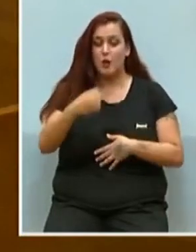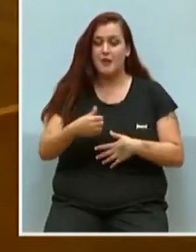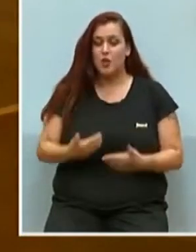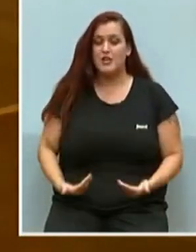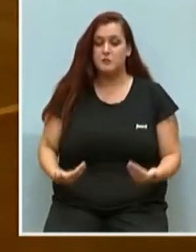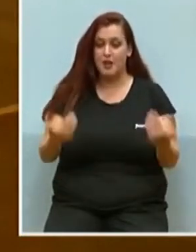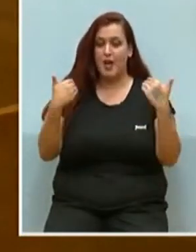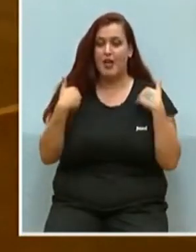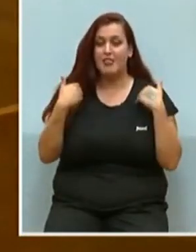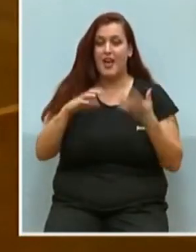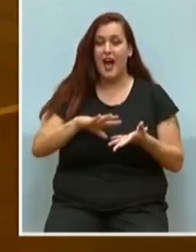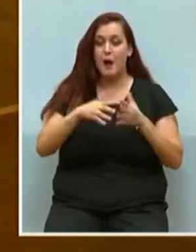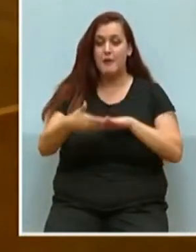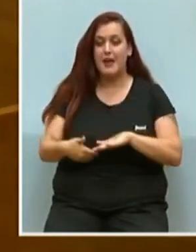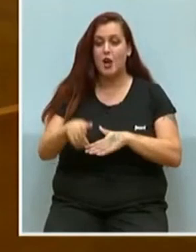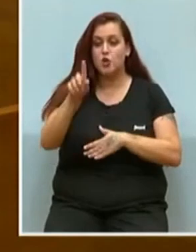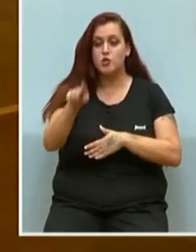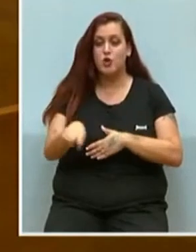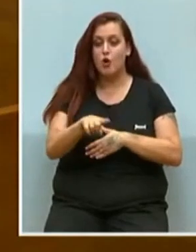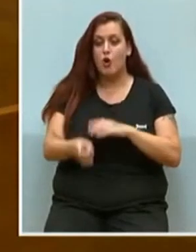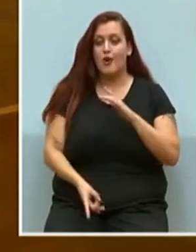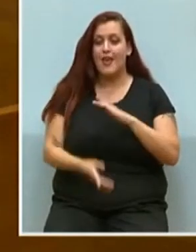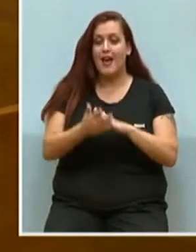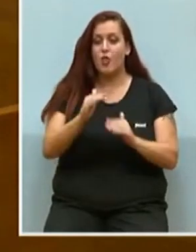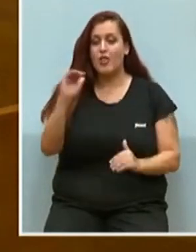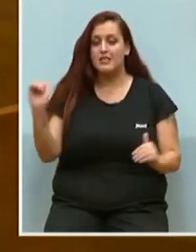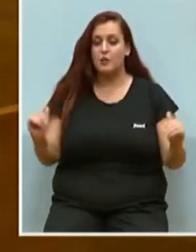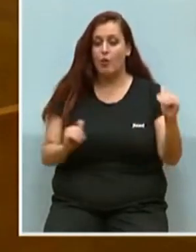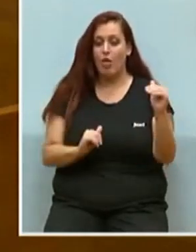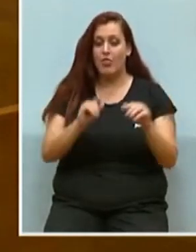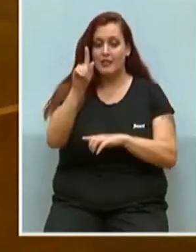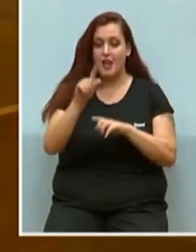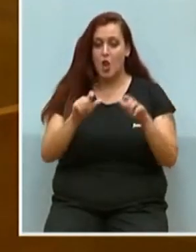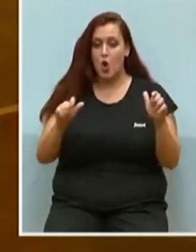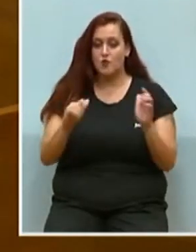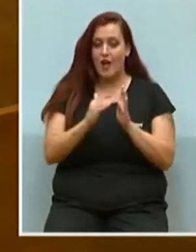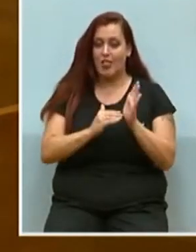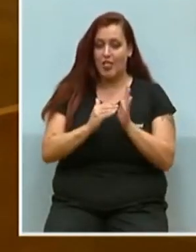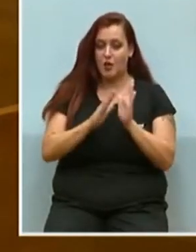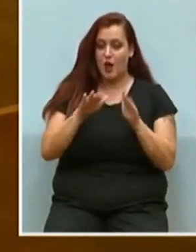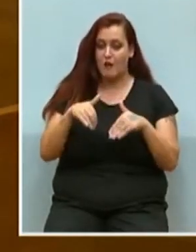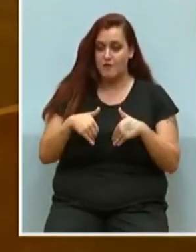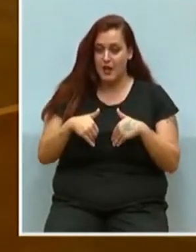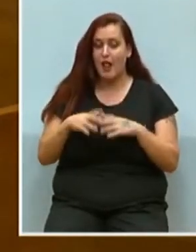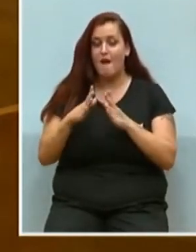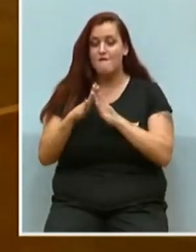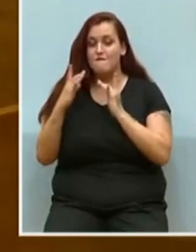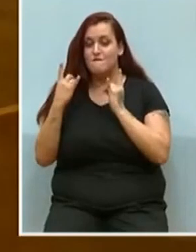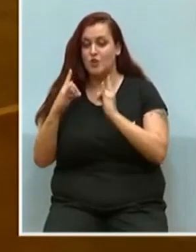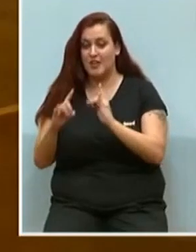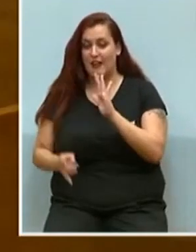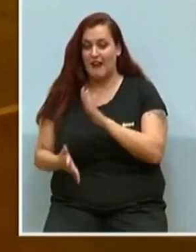desgaste de aplicarlo o no, creando desigualdad entre los valencianos. Por tanto, tenemos, por un lado, al extinto botánico que creaba